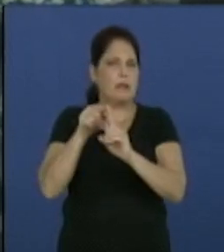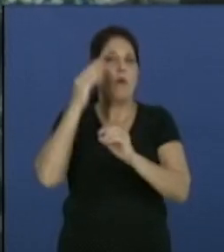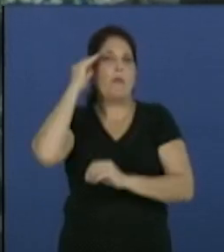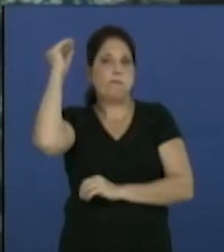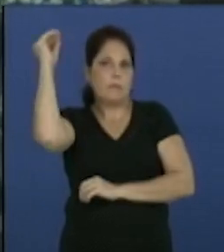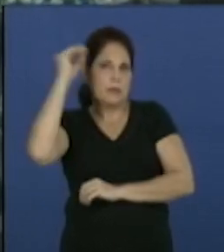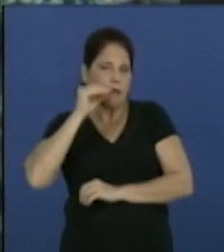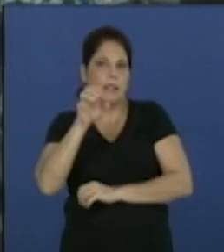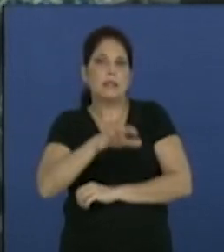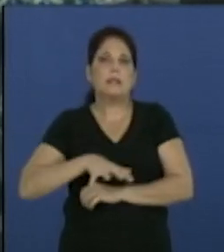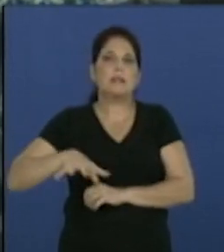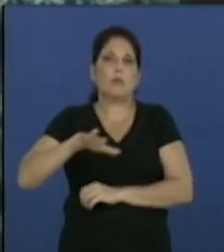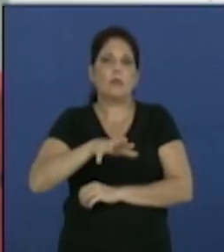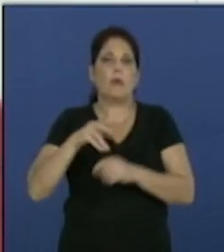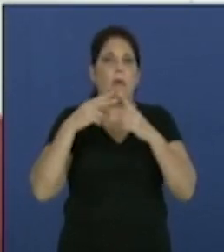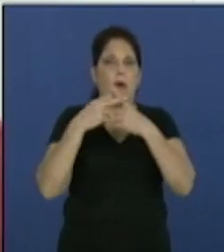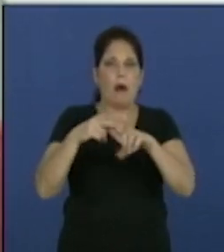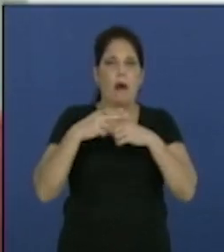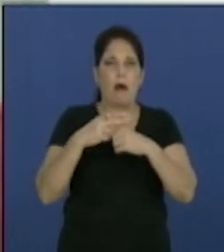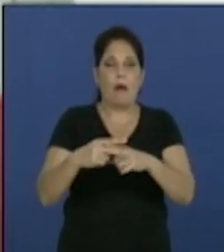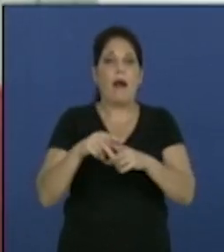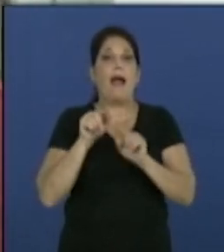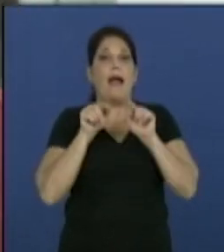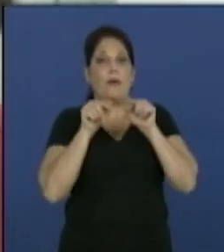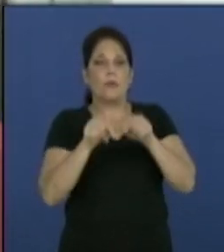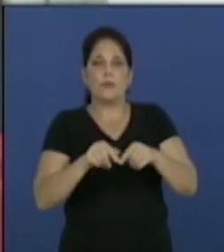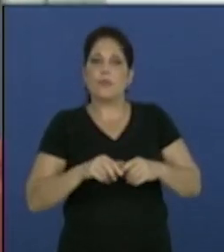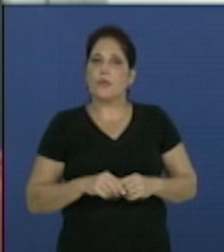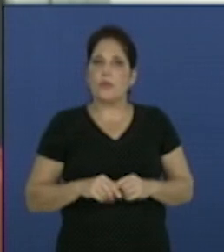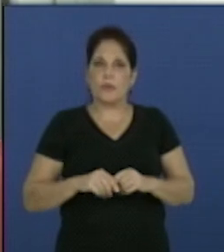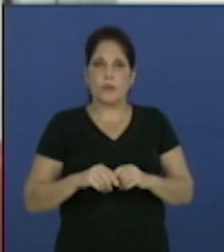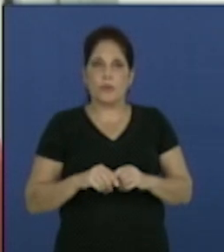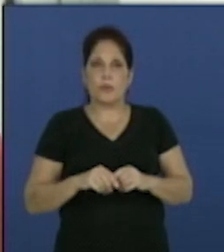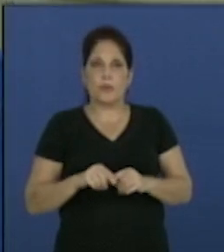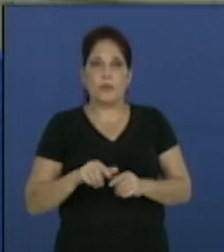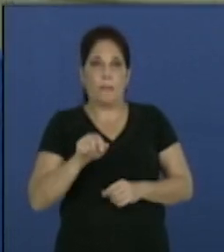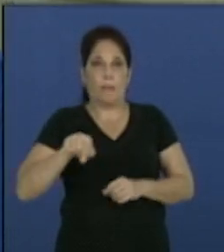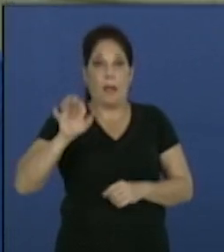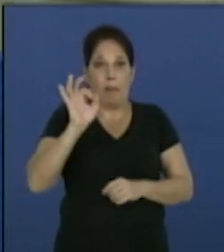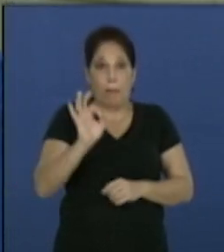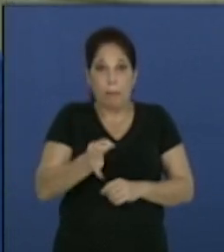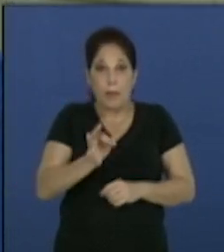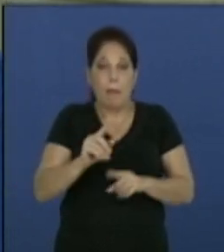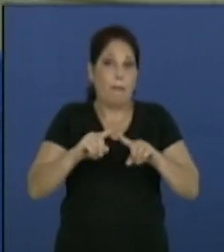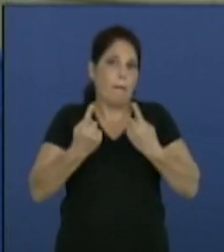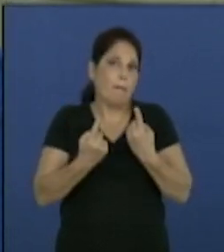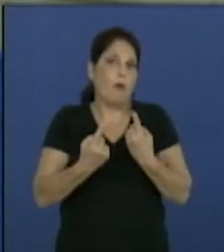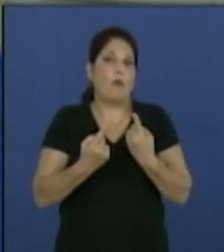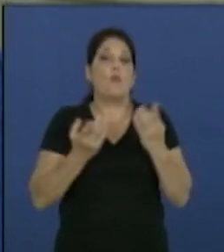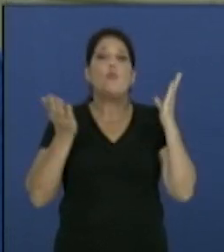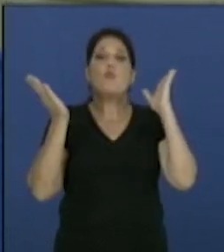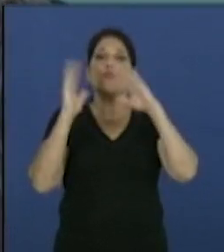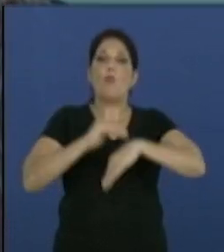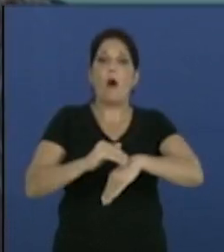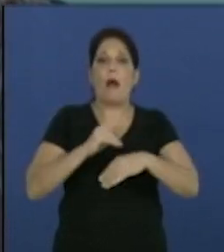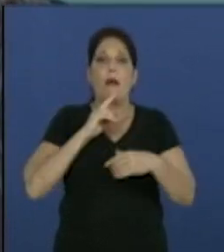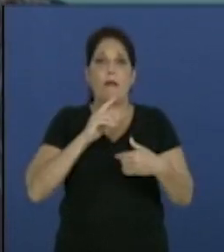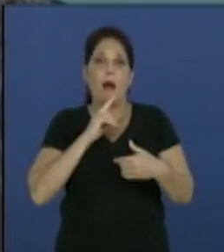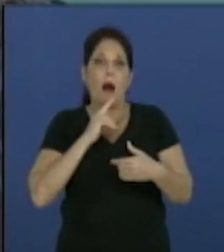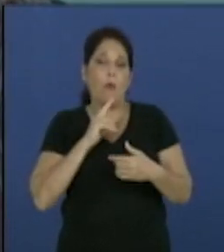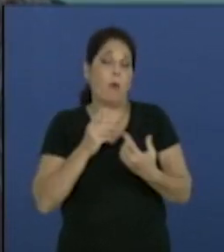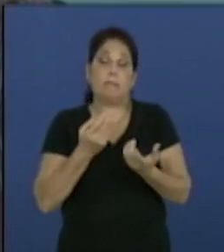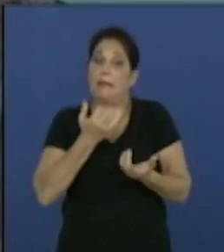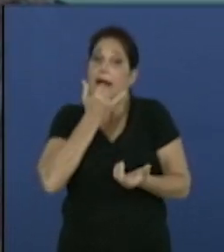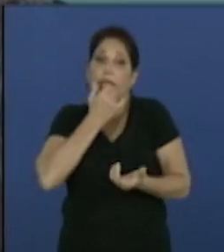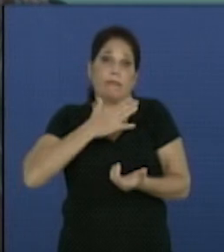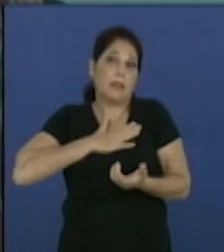proponer soluciones inmediatas para que la población no sufra en gran medida estas consecuencias a causa de la combinación de factores ajenos a la